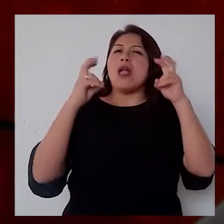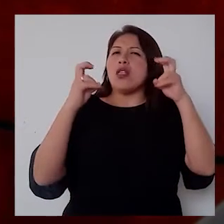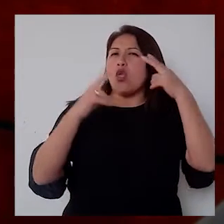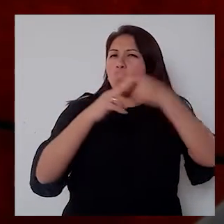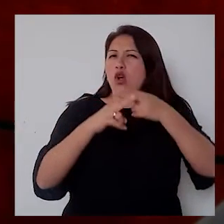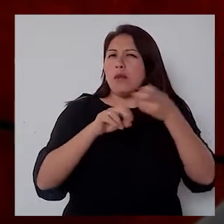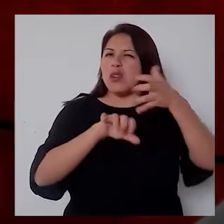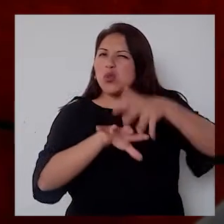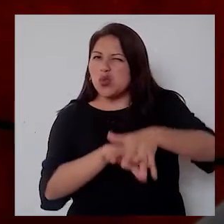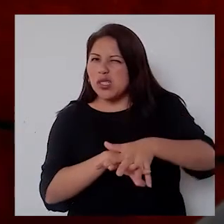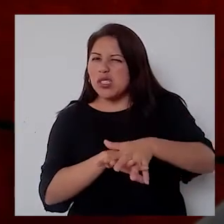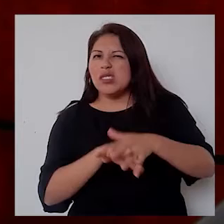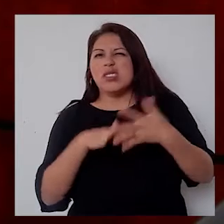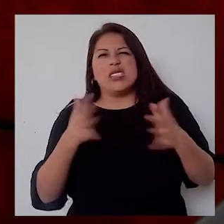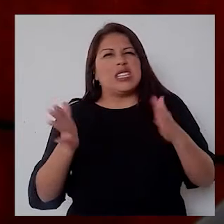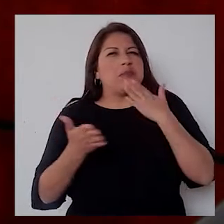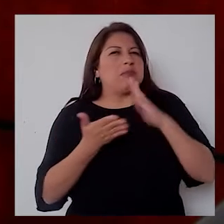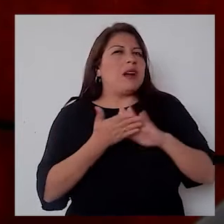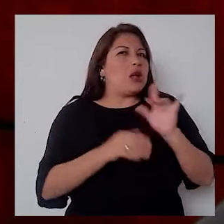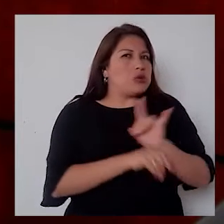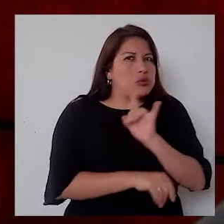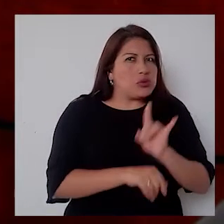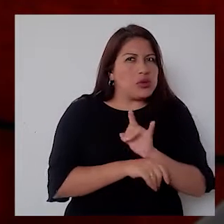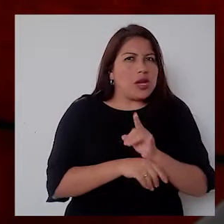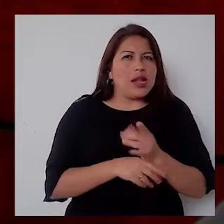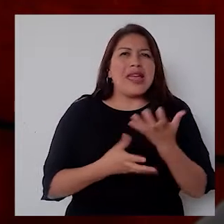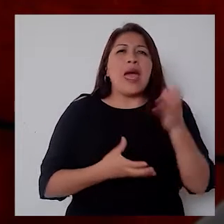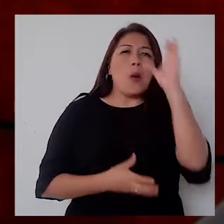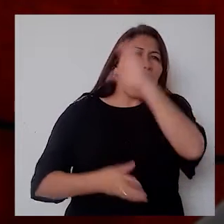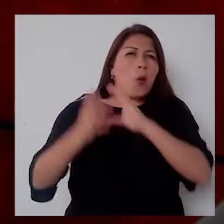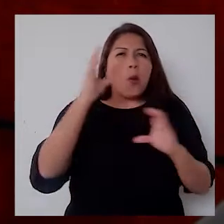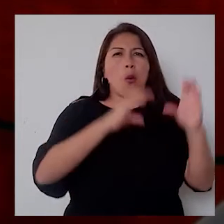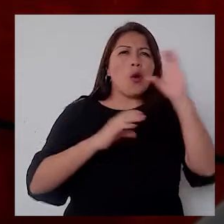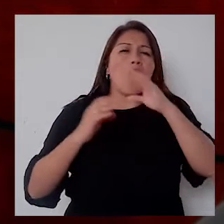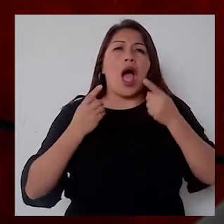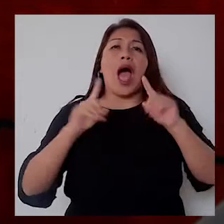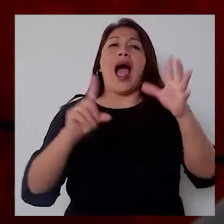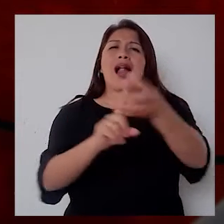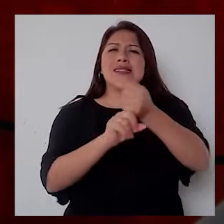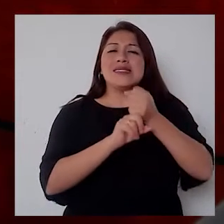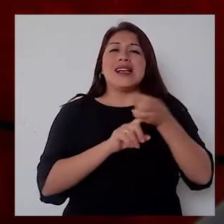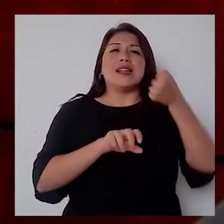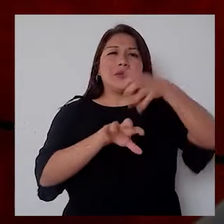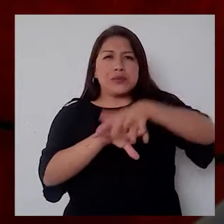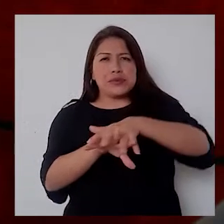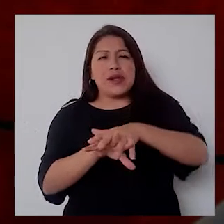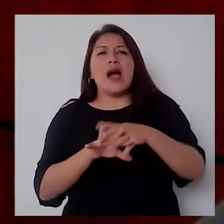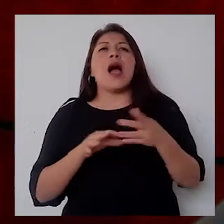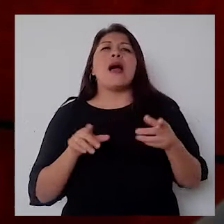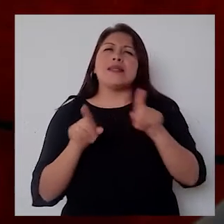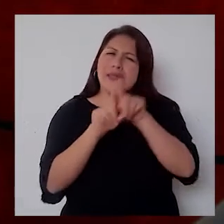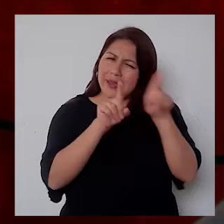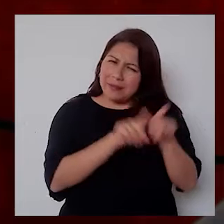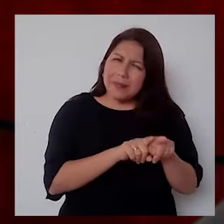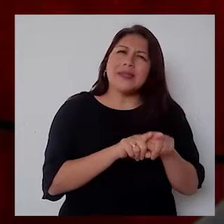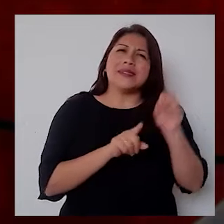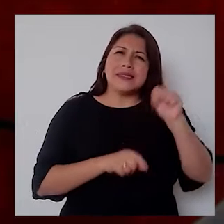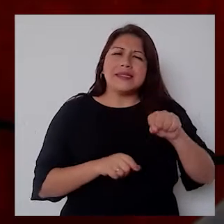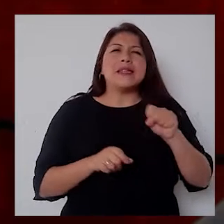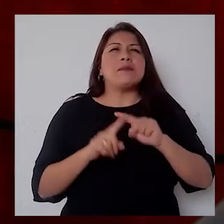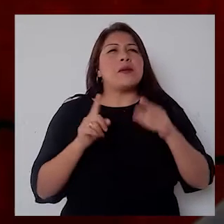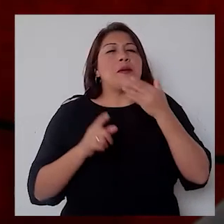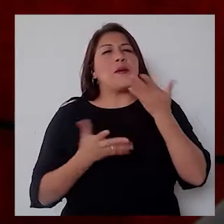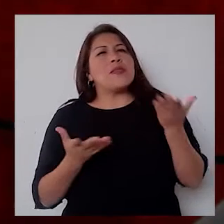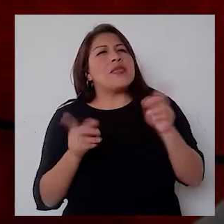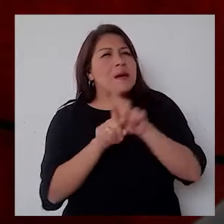diría que hasta cierto punto distorsionado. Más que alcanzar la inclusión es que todos podamos tener el acceso que